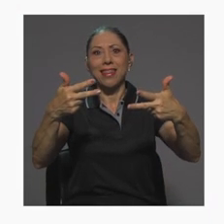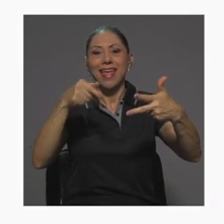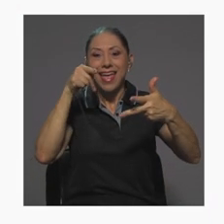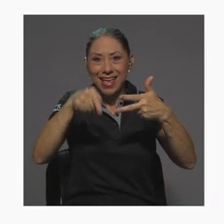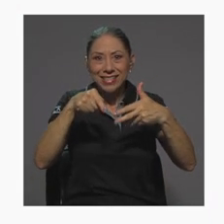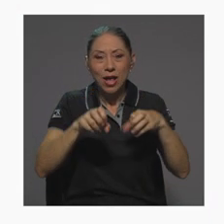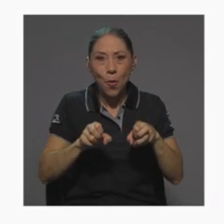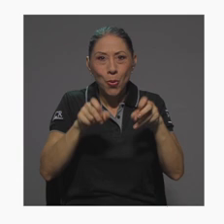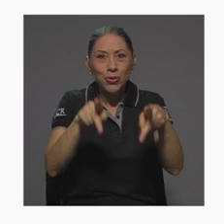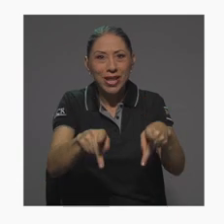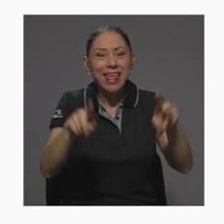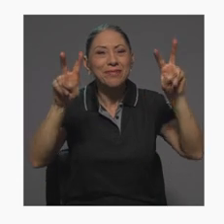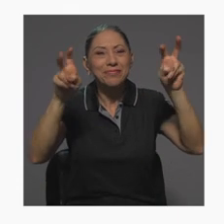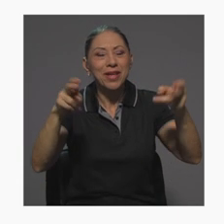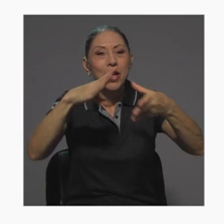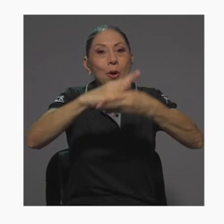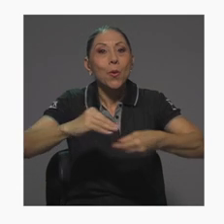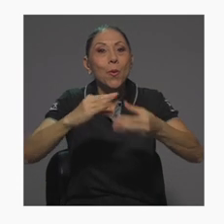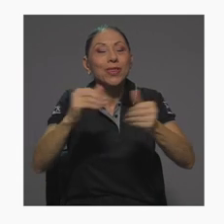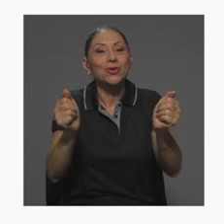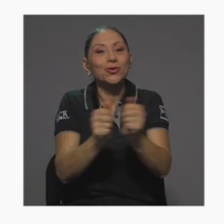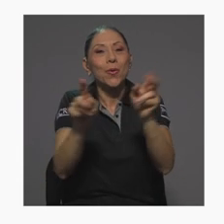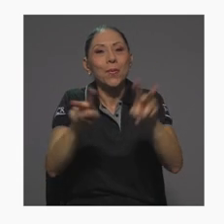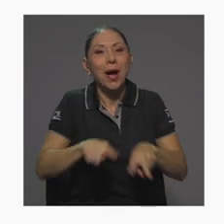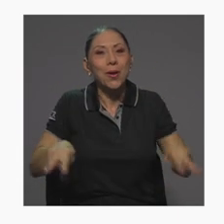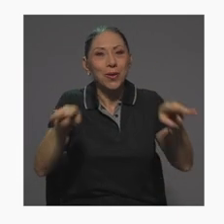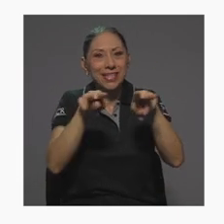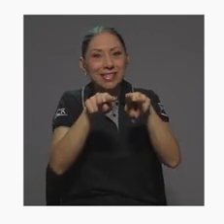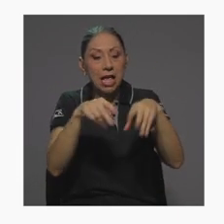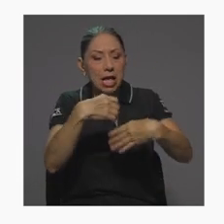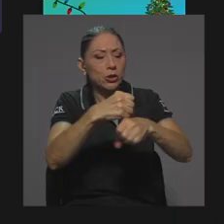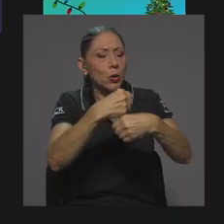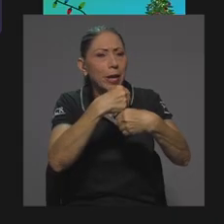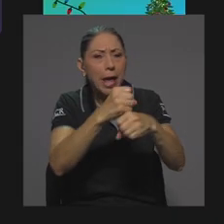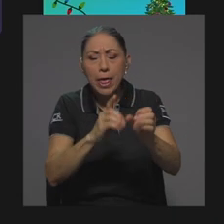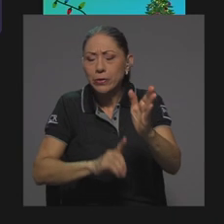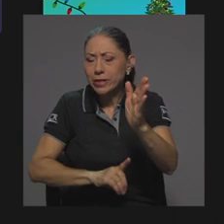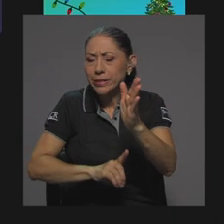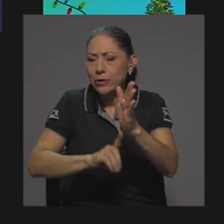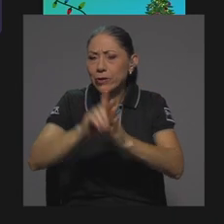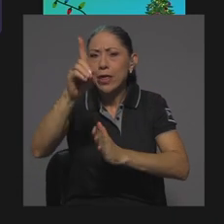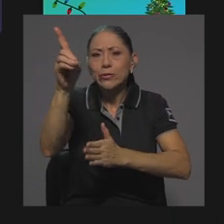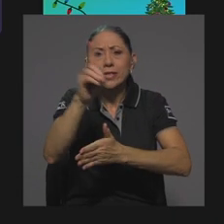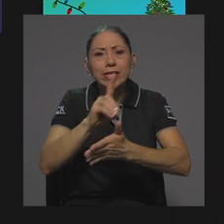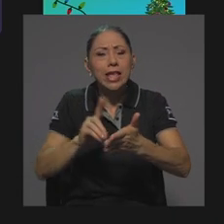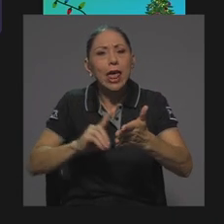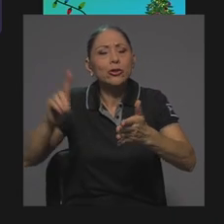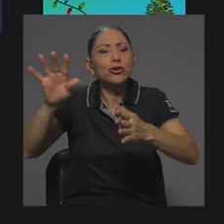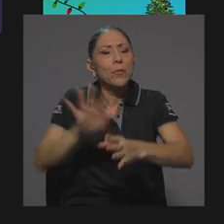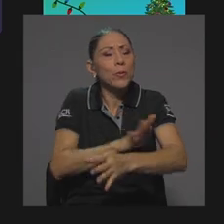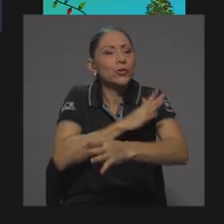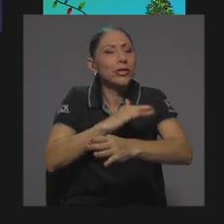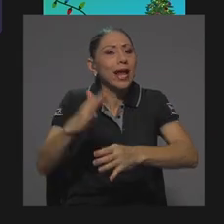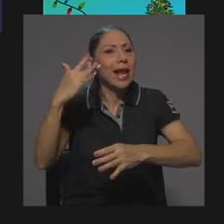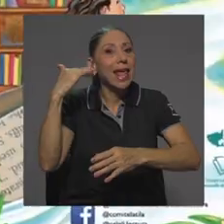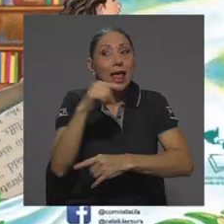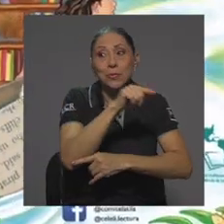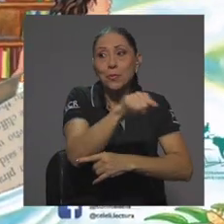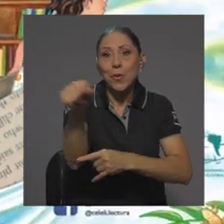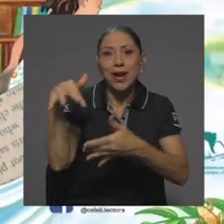cuentos con valores. Estos cuentos son creados, desarrollados, diseñados, musicalizados por las estudiantes.